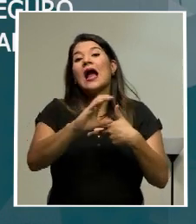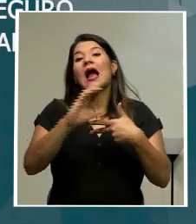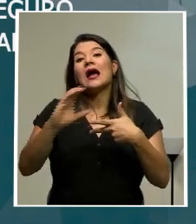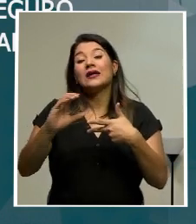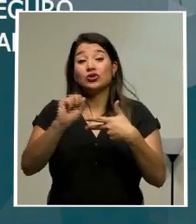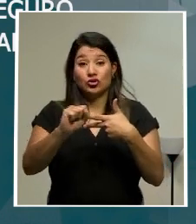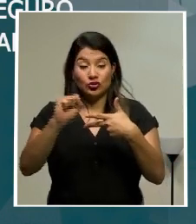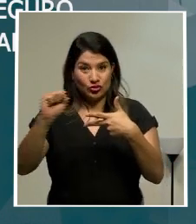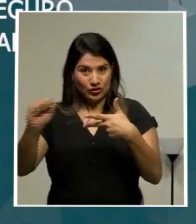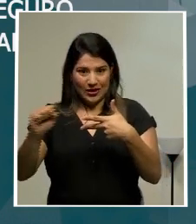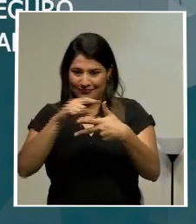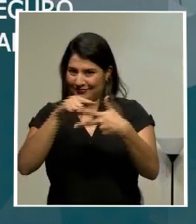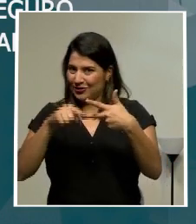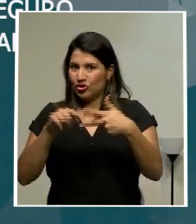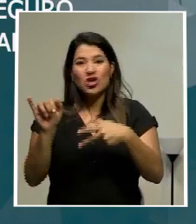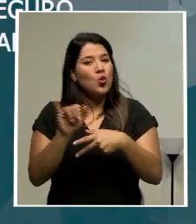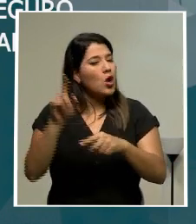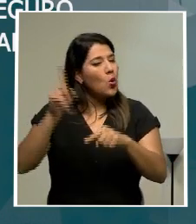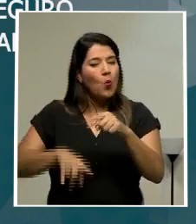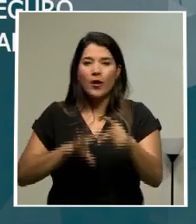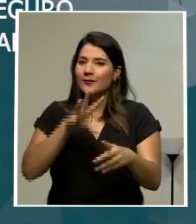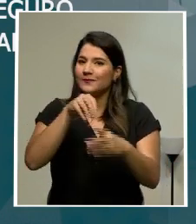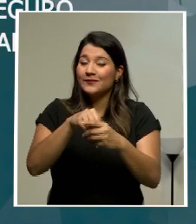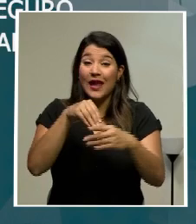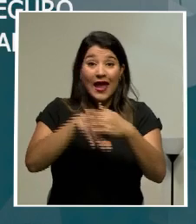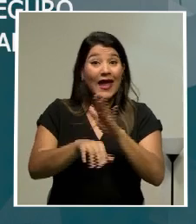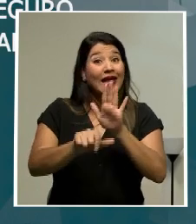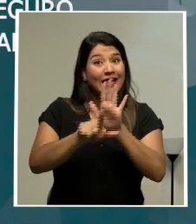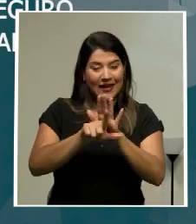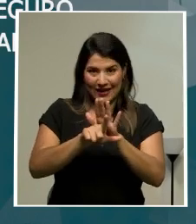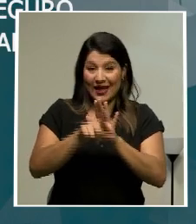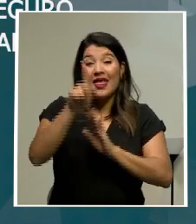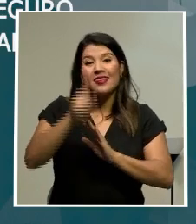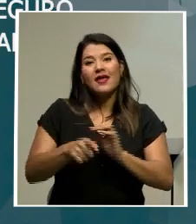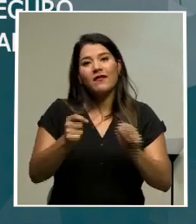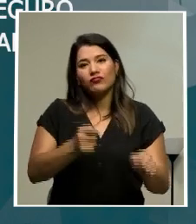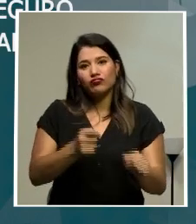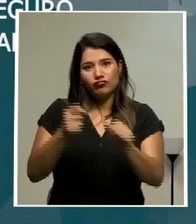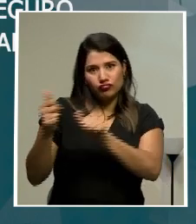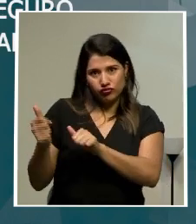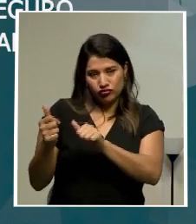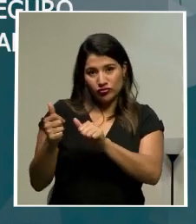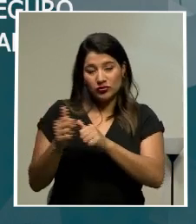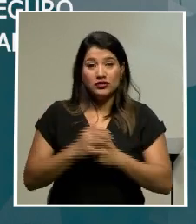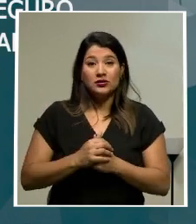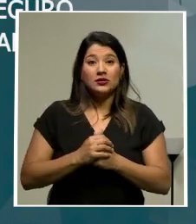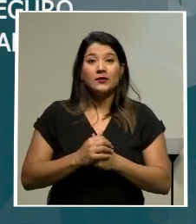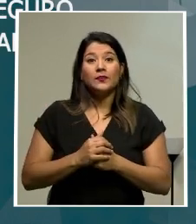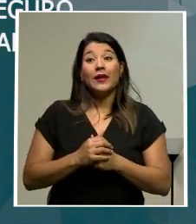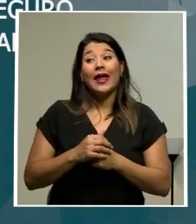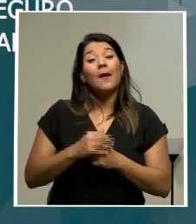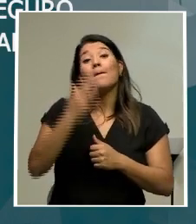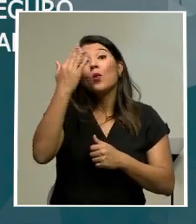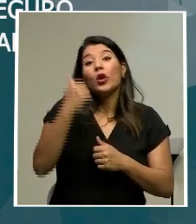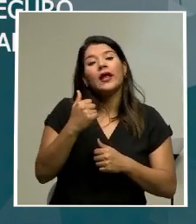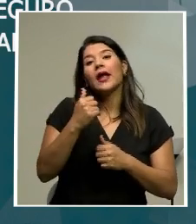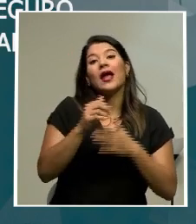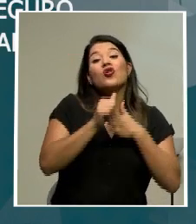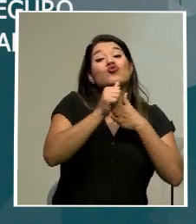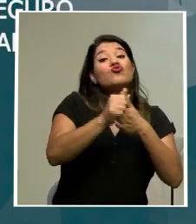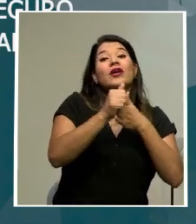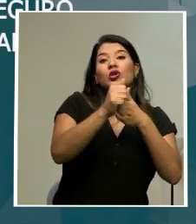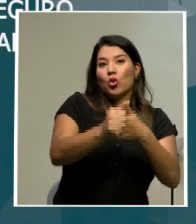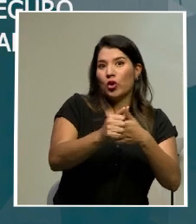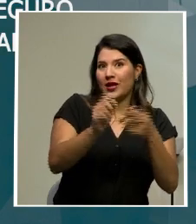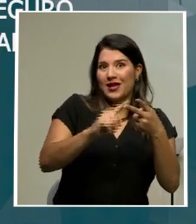del Seguro Social, quienes pues tampoco estarían en la potestad de dirección de la rectoría y lo que es